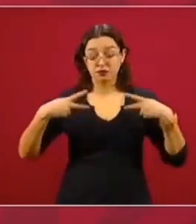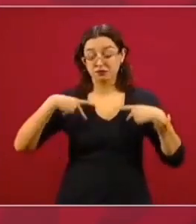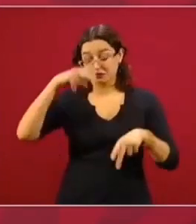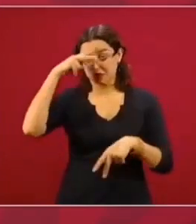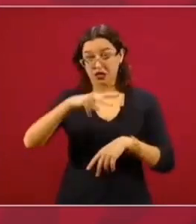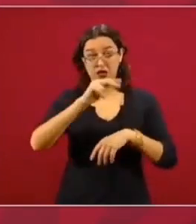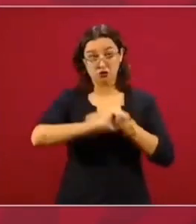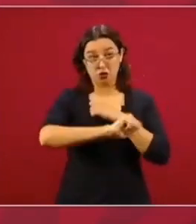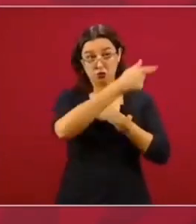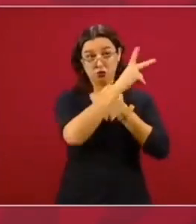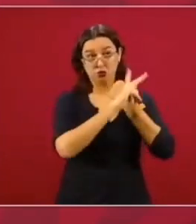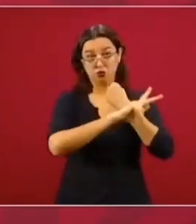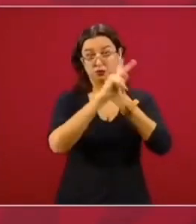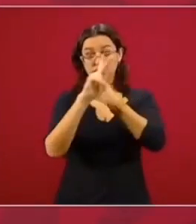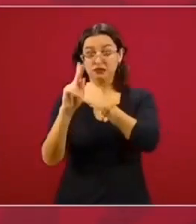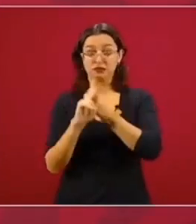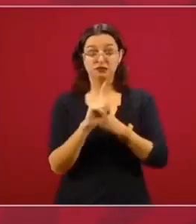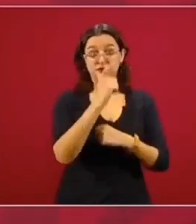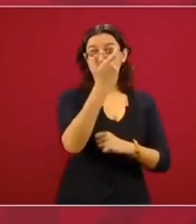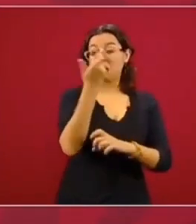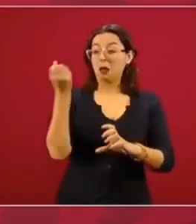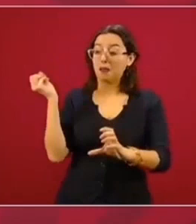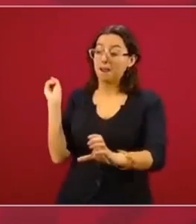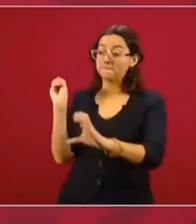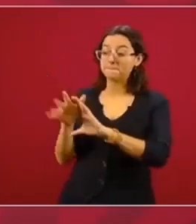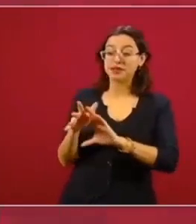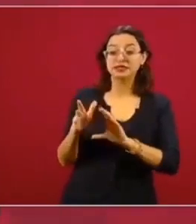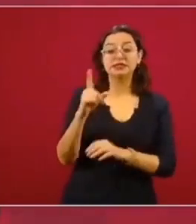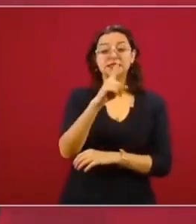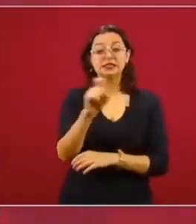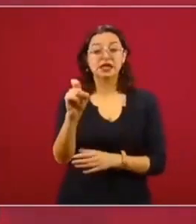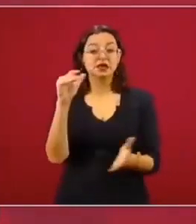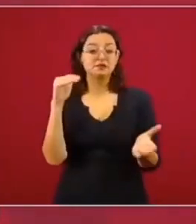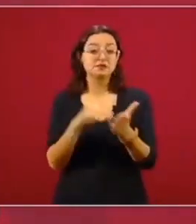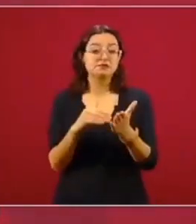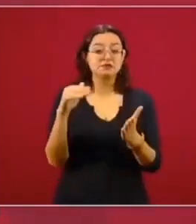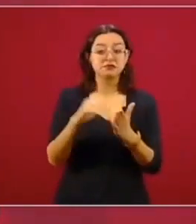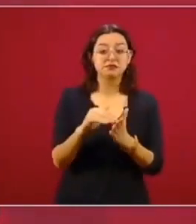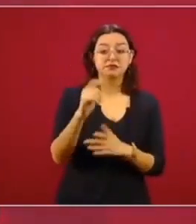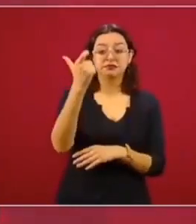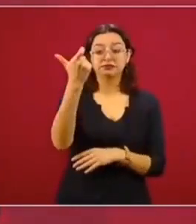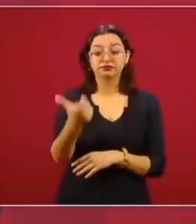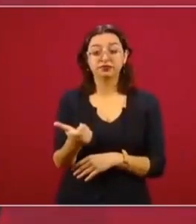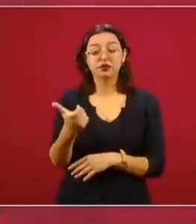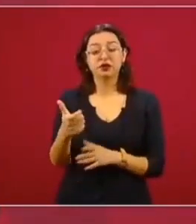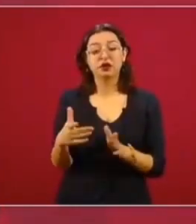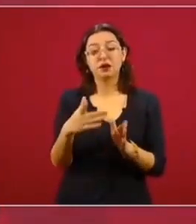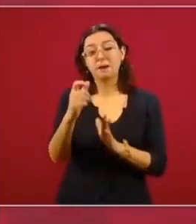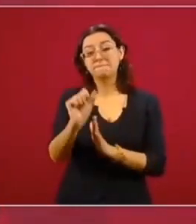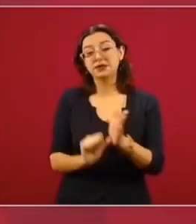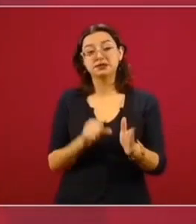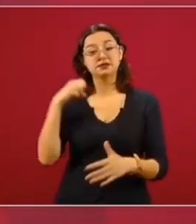casi 100 mil millones de pesos en marzo,